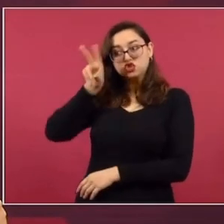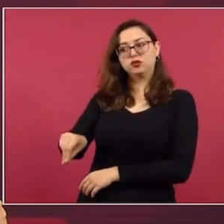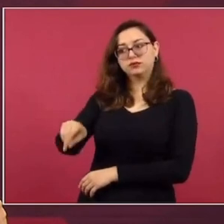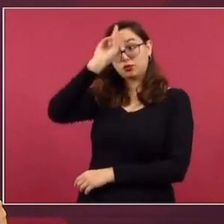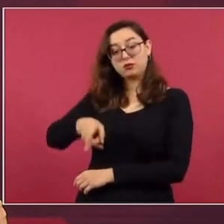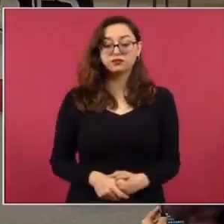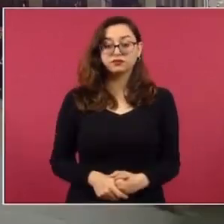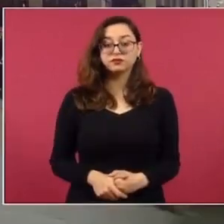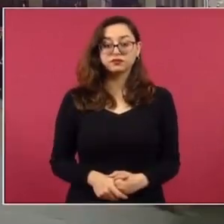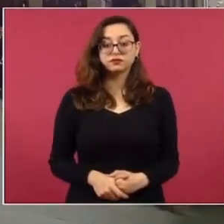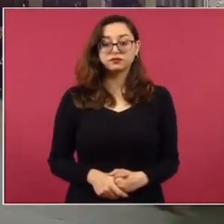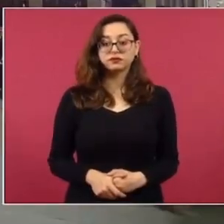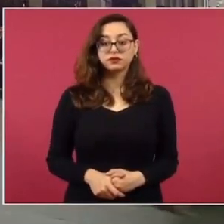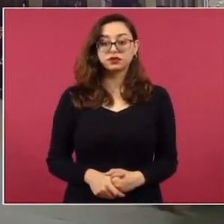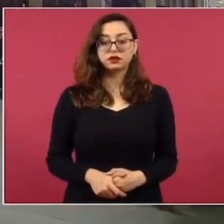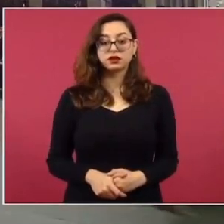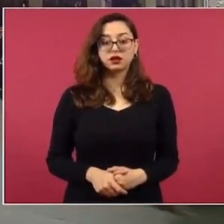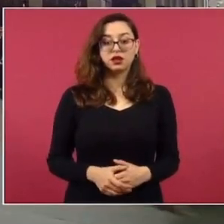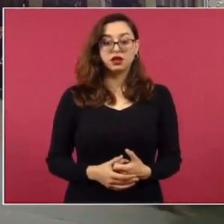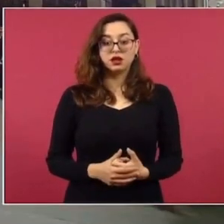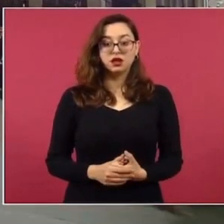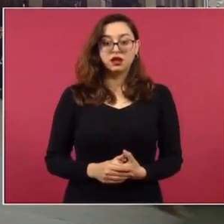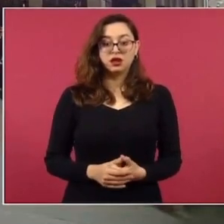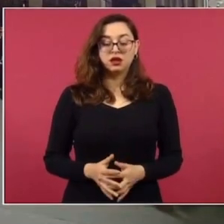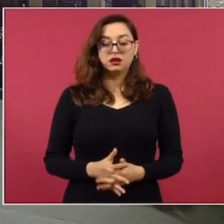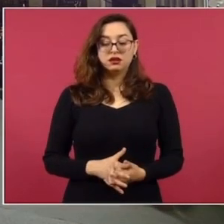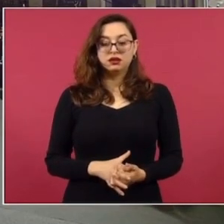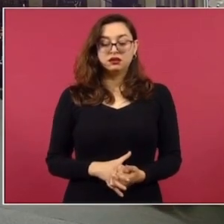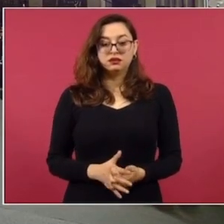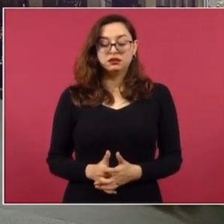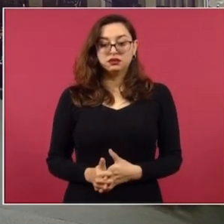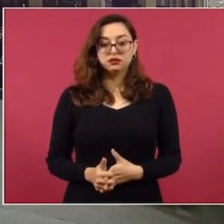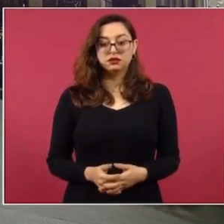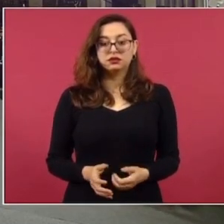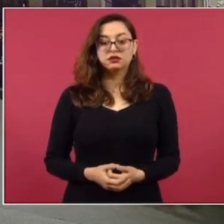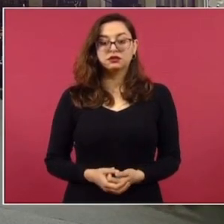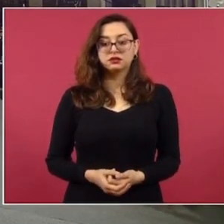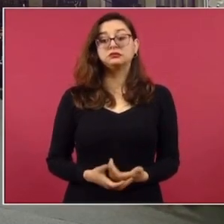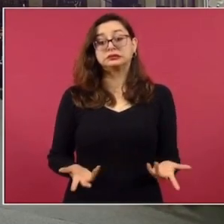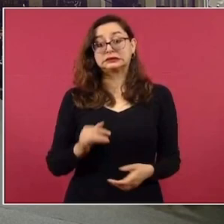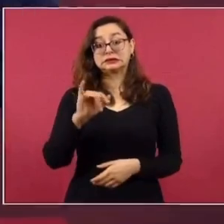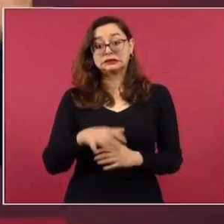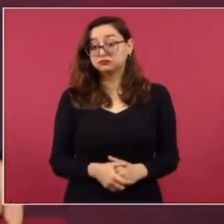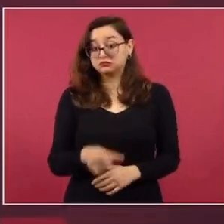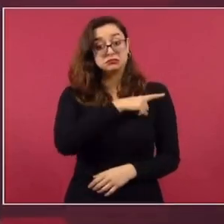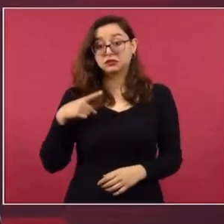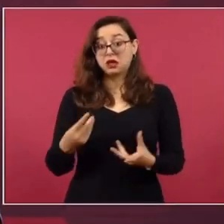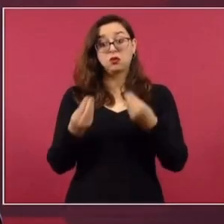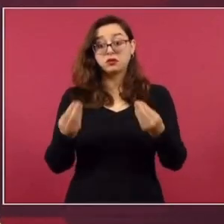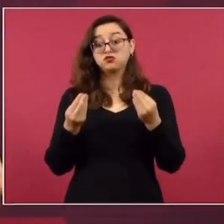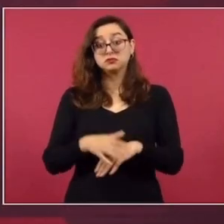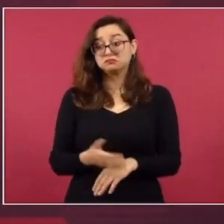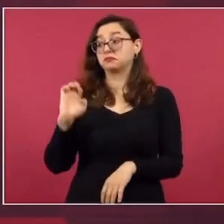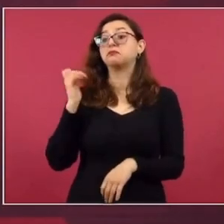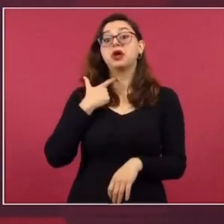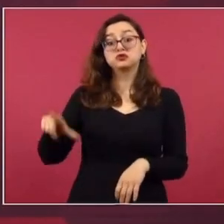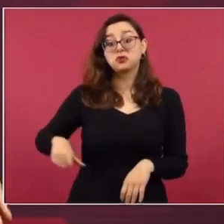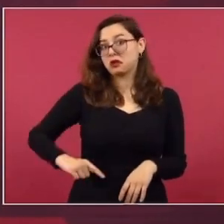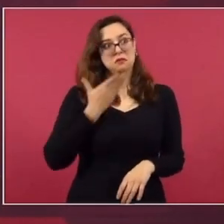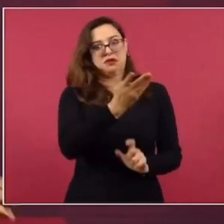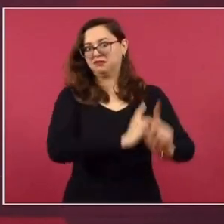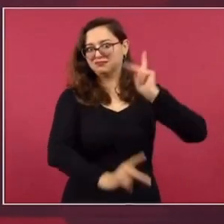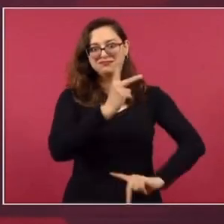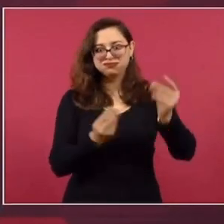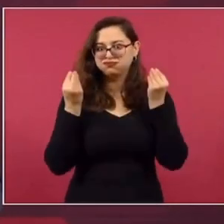no ha habido endeudamiento en Pemex. ¿La petrolera que Pemex es la petrolera más endeudada? Bueno, sí puede ser la más endeudada, la endeudaron a niveles muy altos, pero nosotros estamos